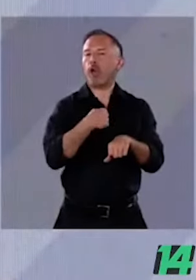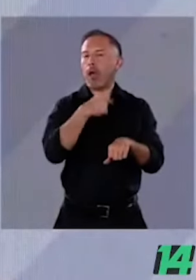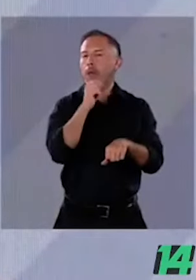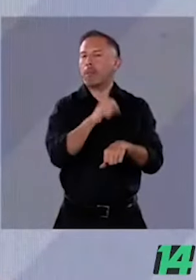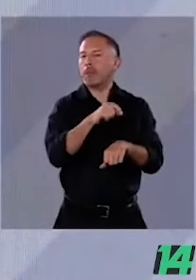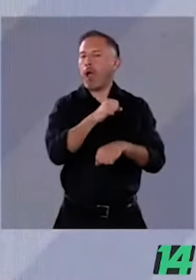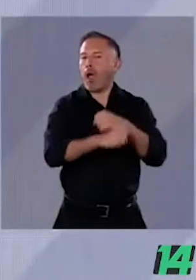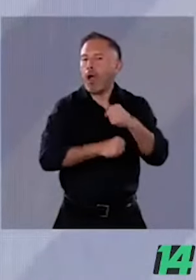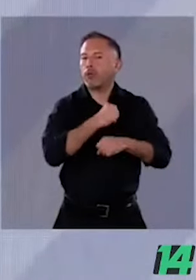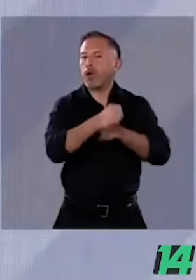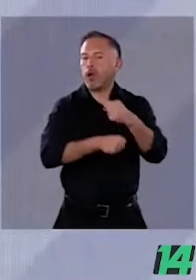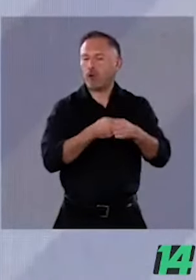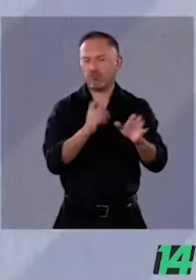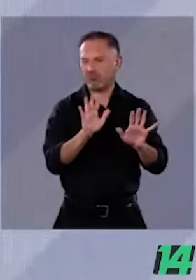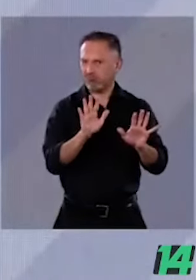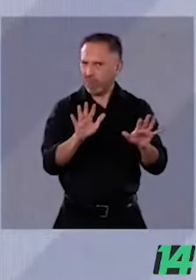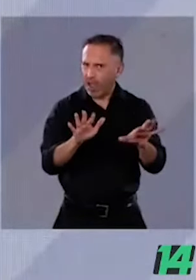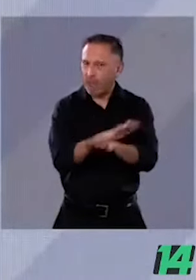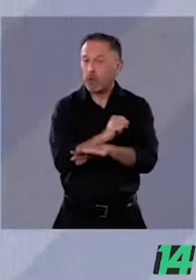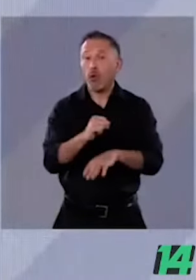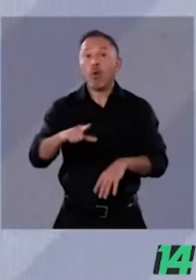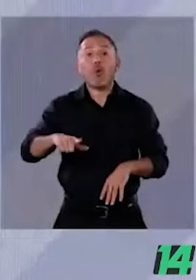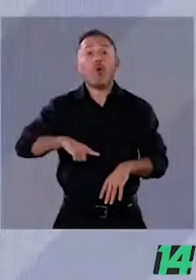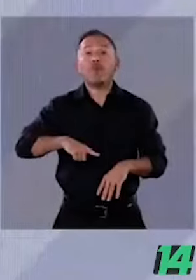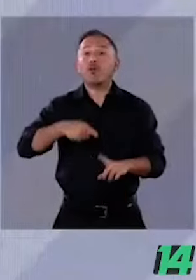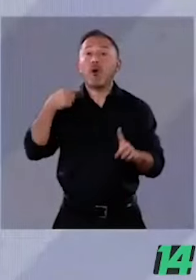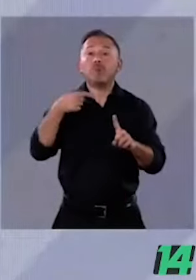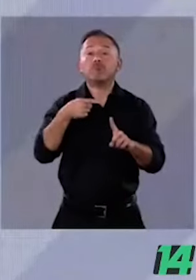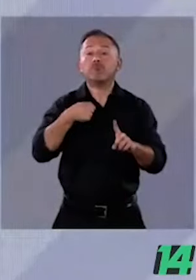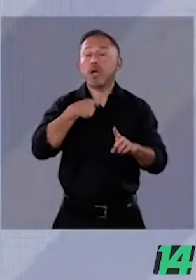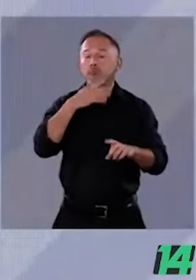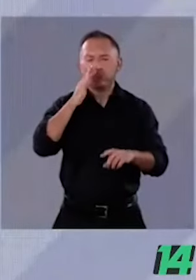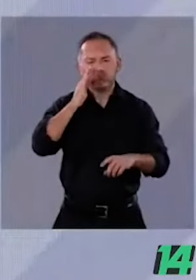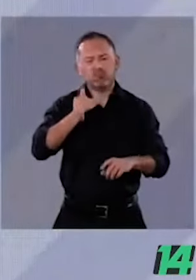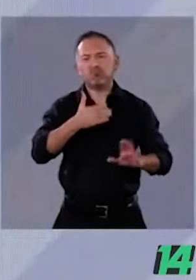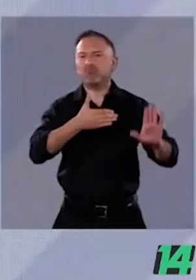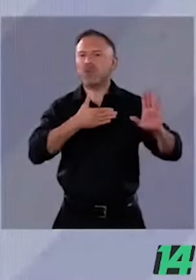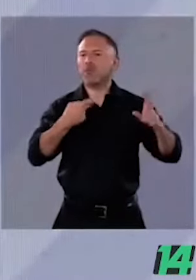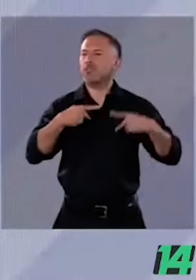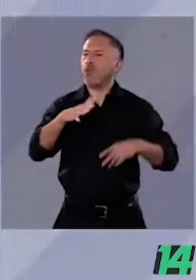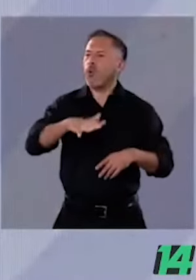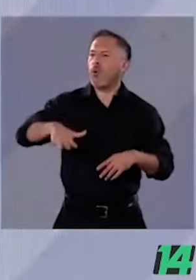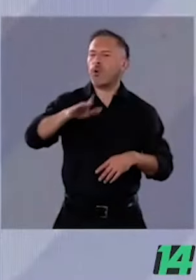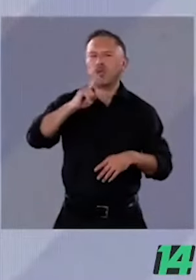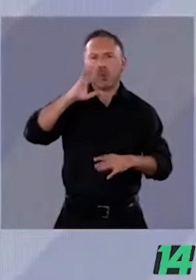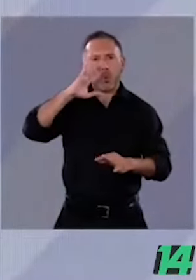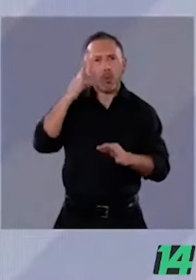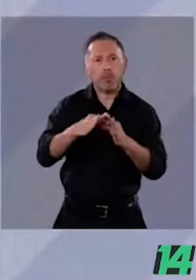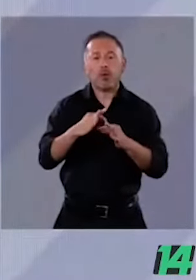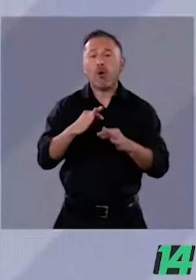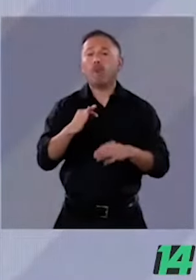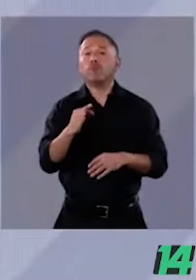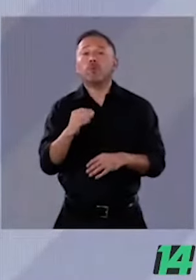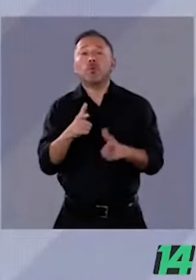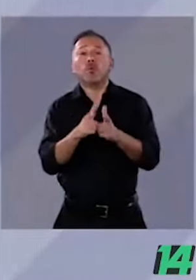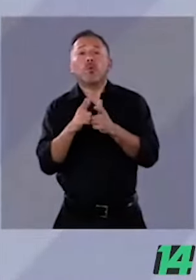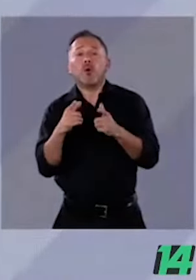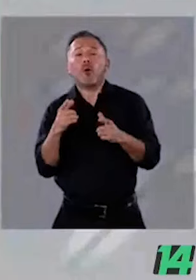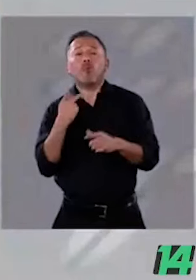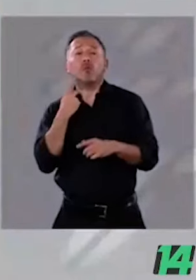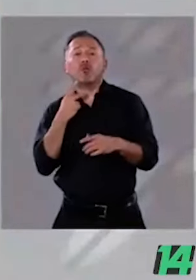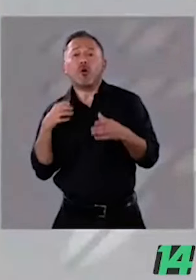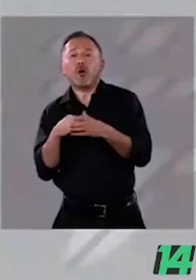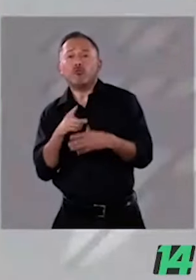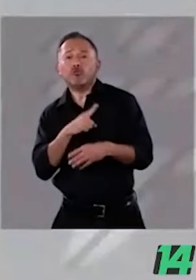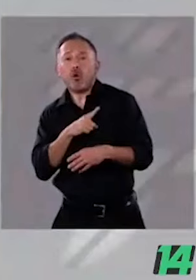es diseñar gobiernos que le cumplan a las ciudadanas y a los ciudadanos. Si no, con coalición o sin coalición, los gobiernos no tienen sentido.